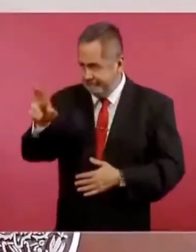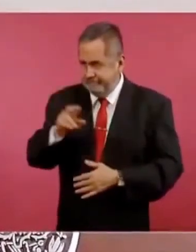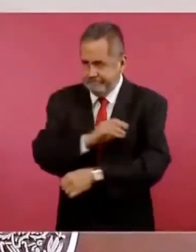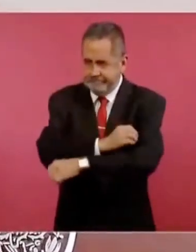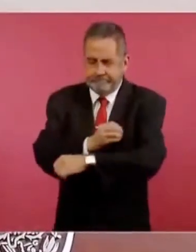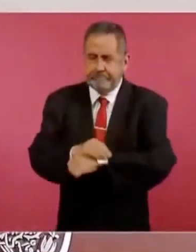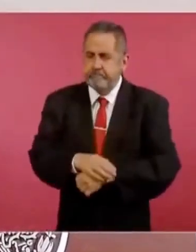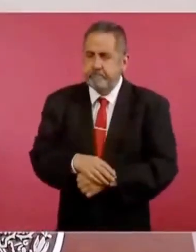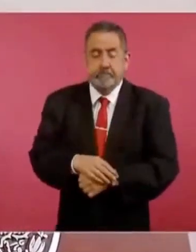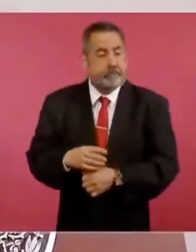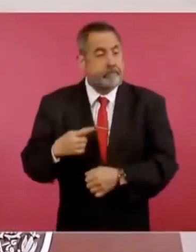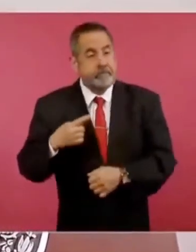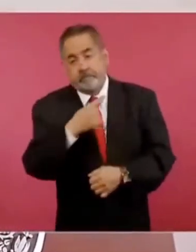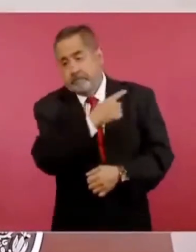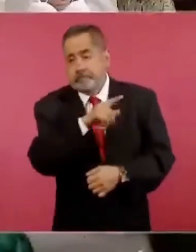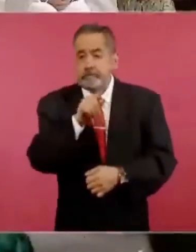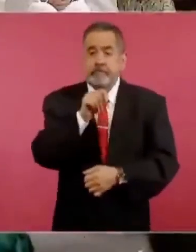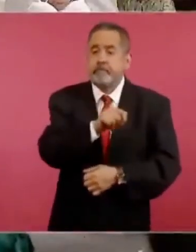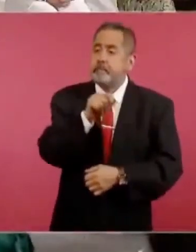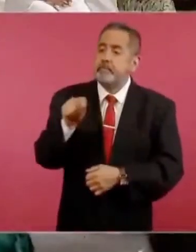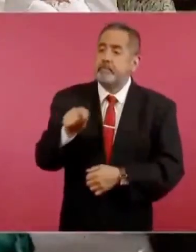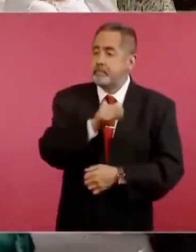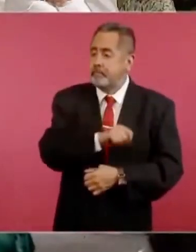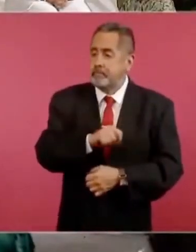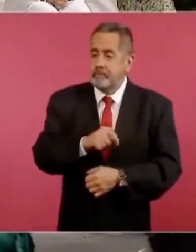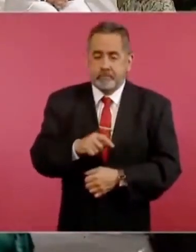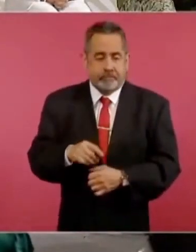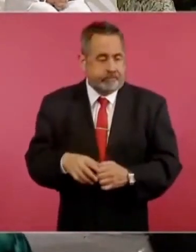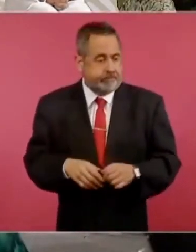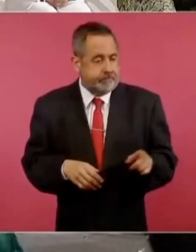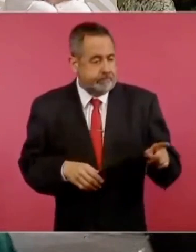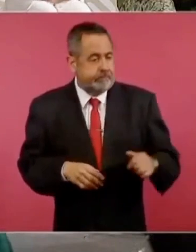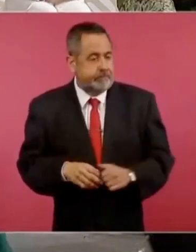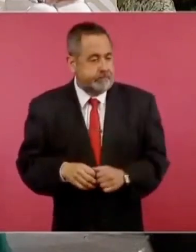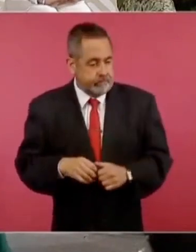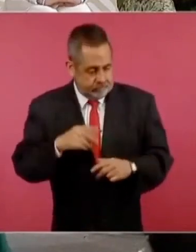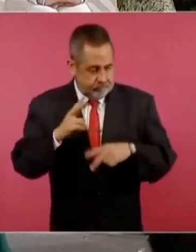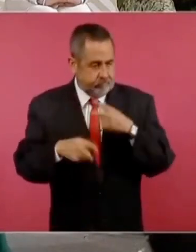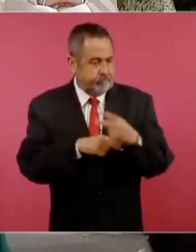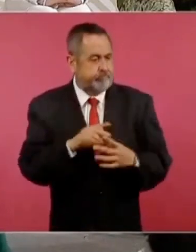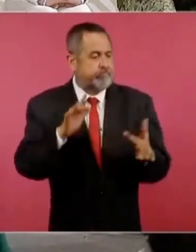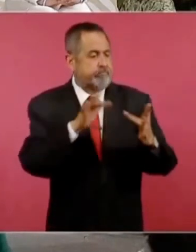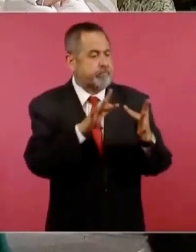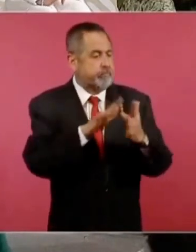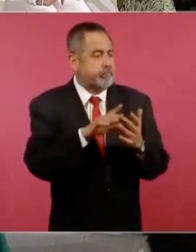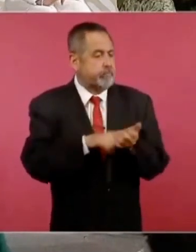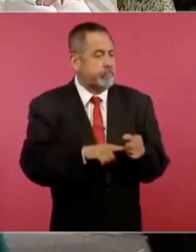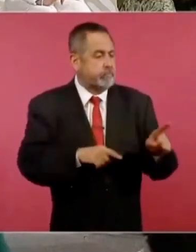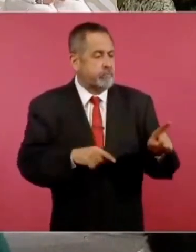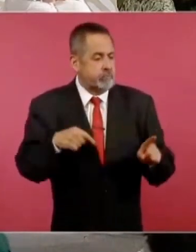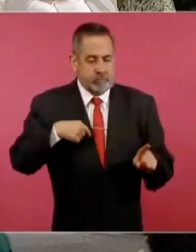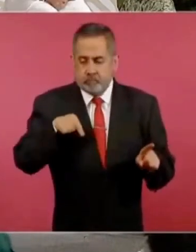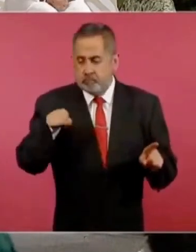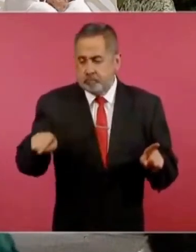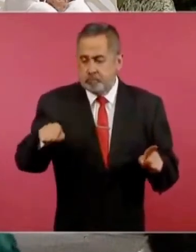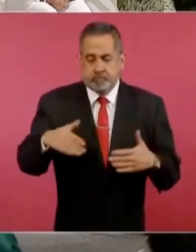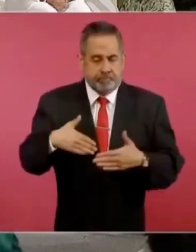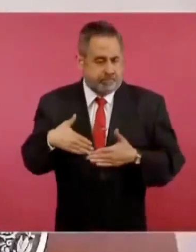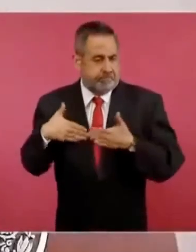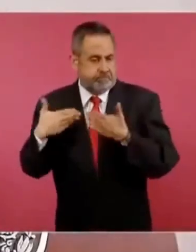Por ahí en Torreón le dice Obregón, lo va a buscar un hombre de mis confianzas,